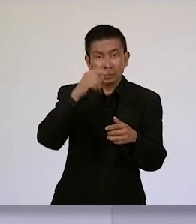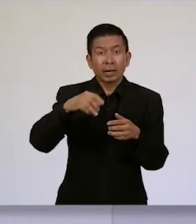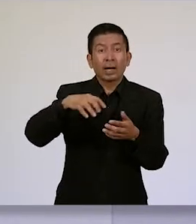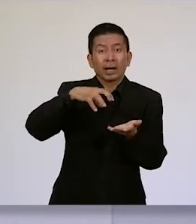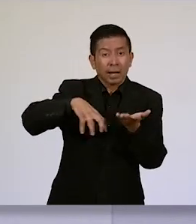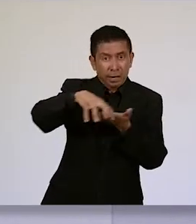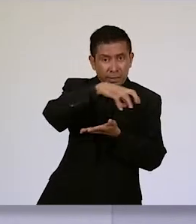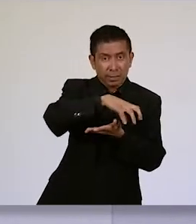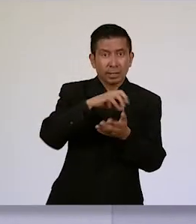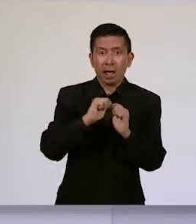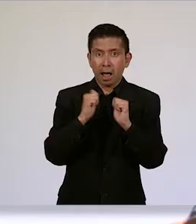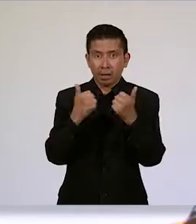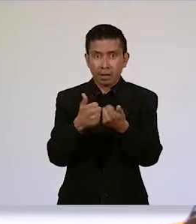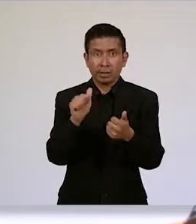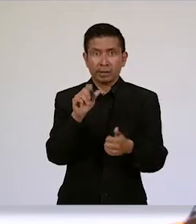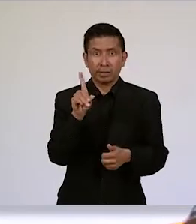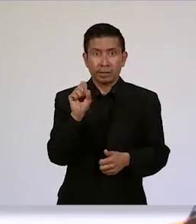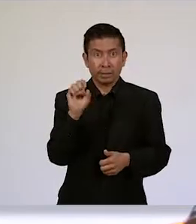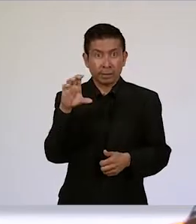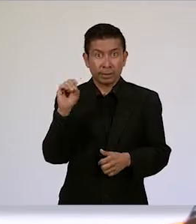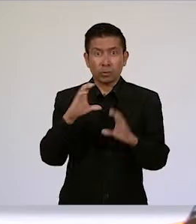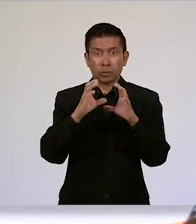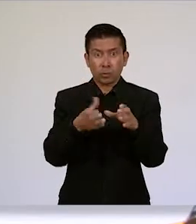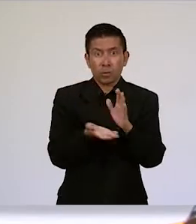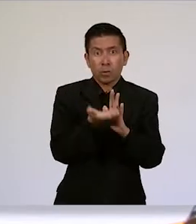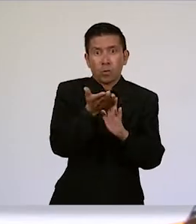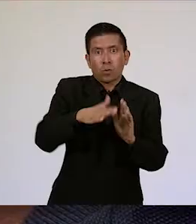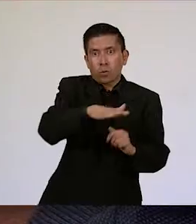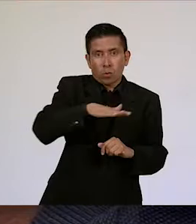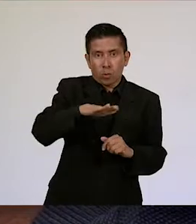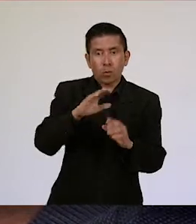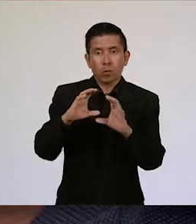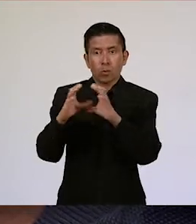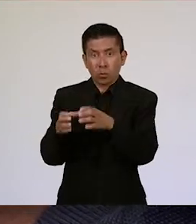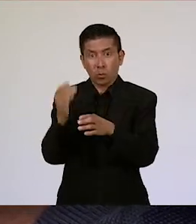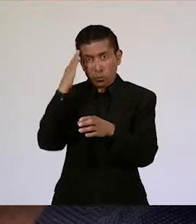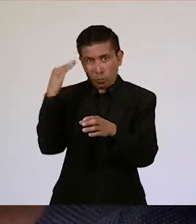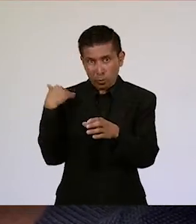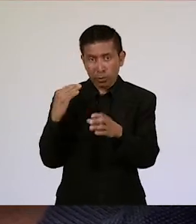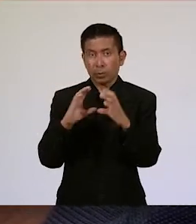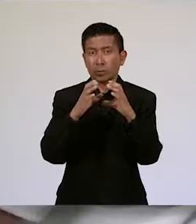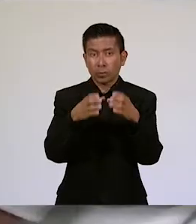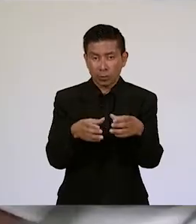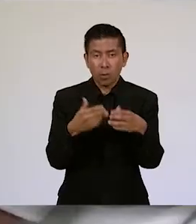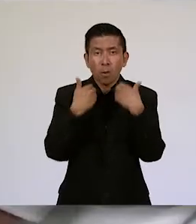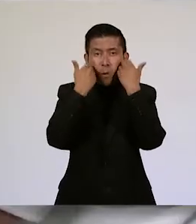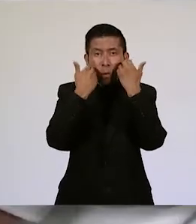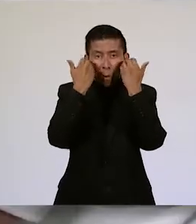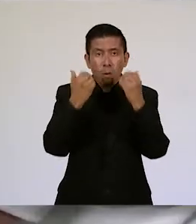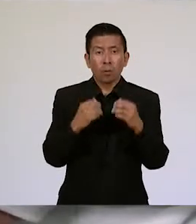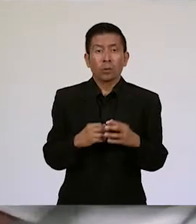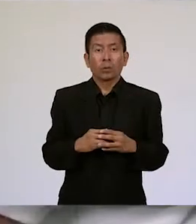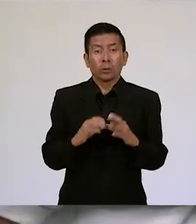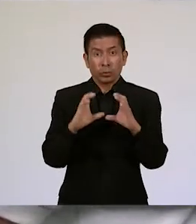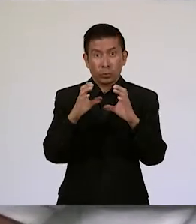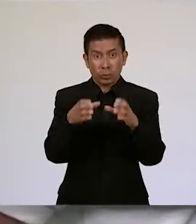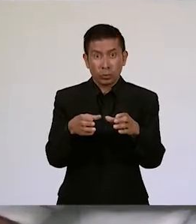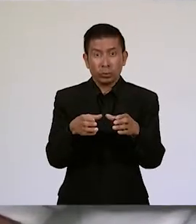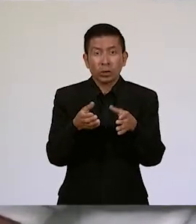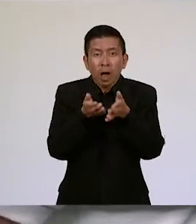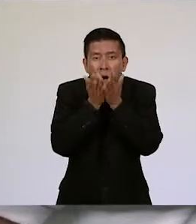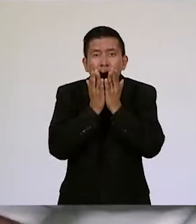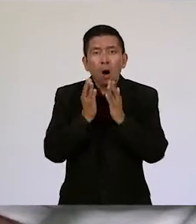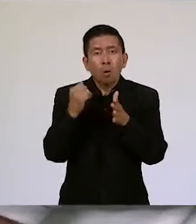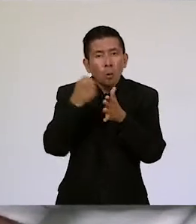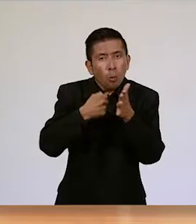ADESCOS, Comité de Desarrollo Local, Comité de Mujeres, Comité de Jóvenes, Comité de Agua,